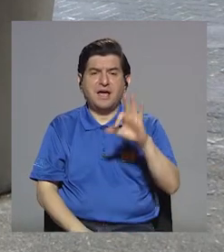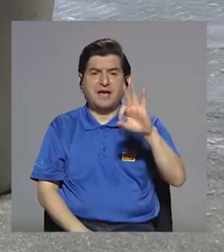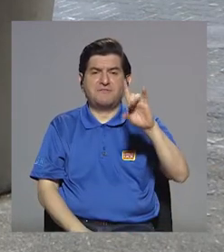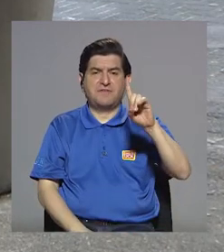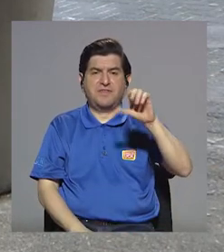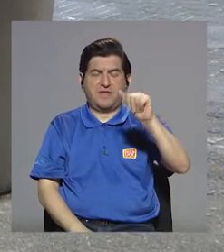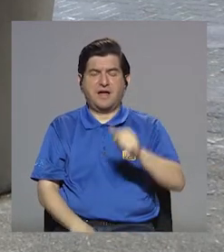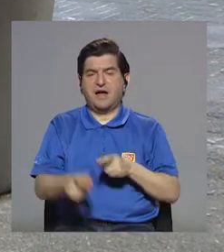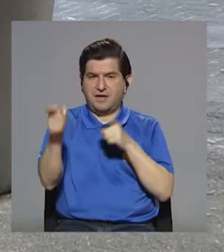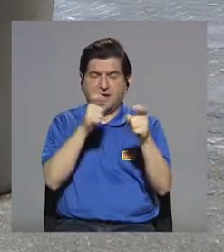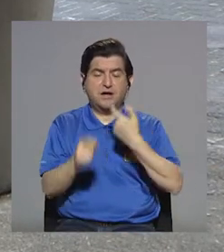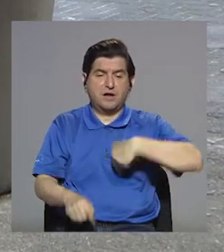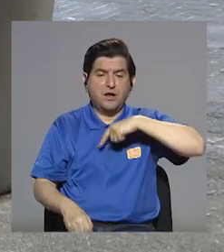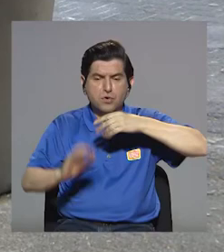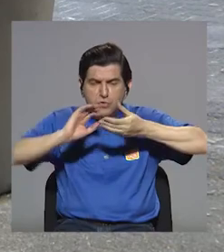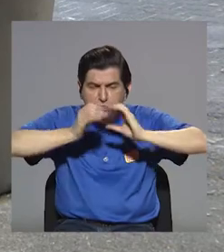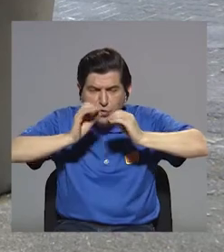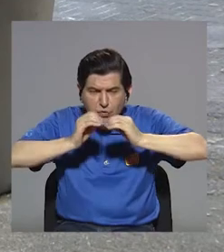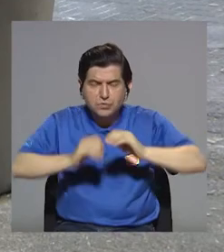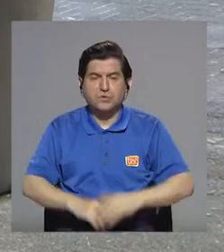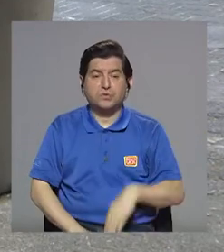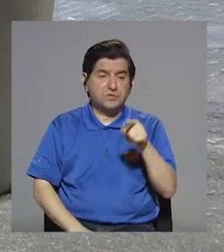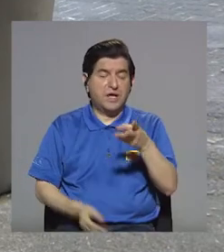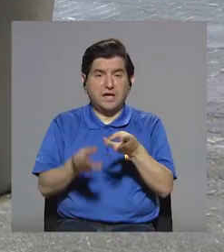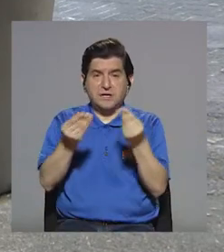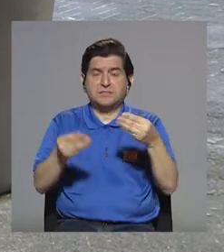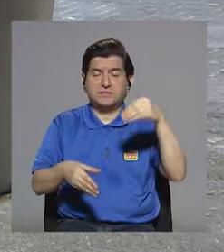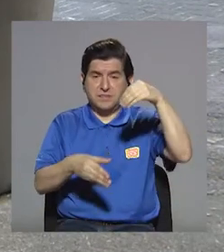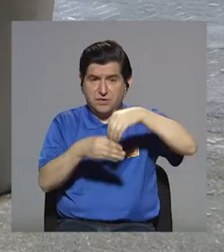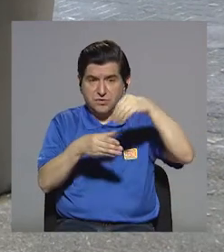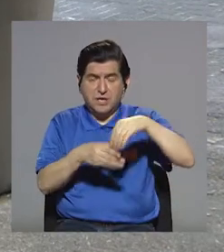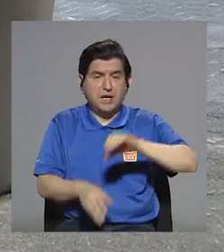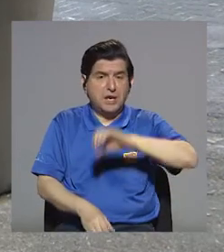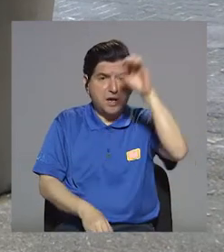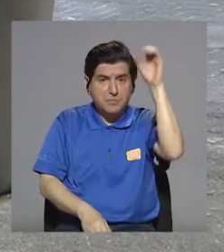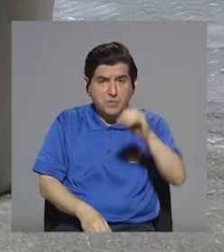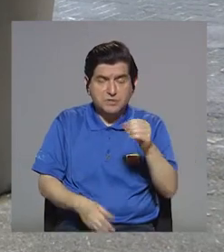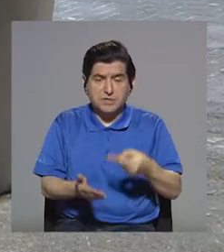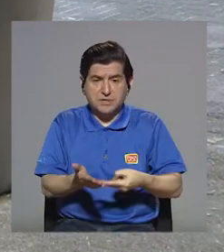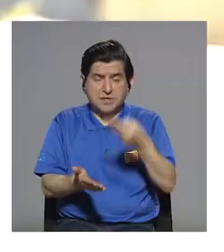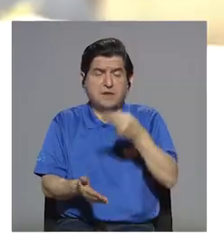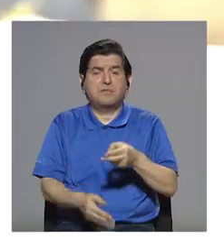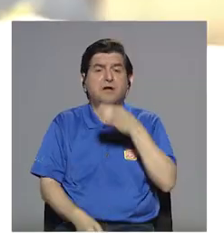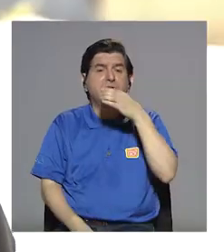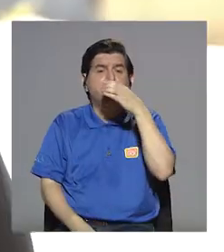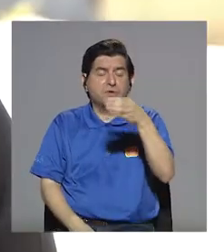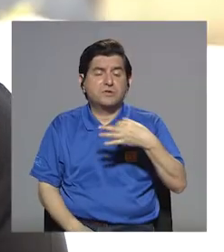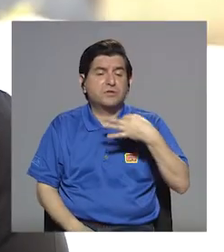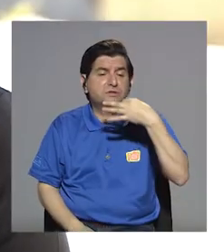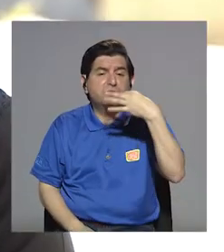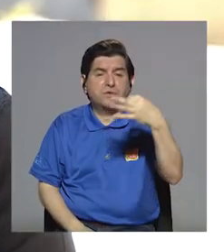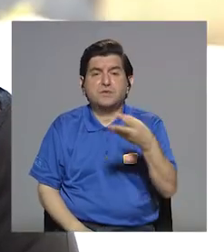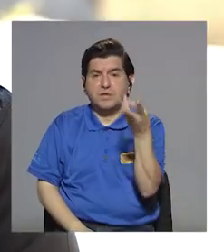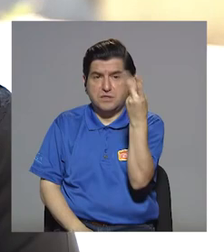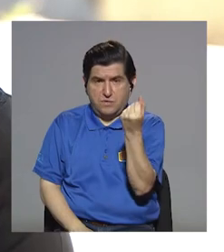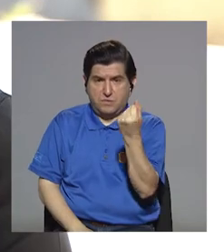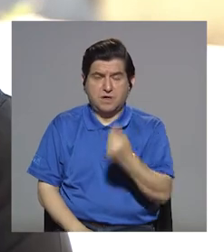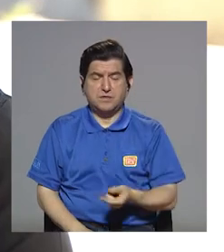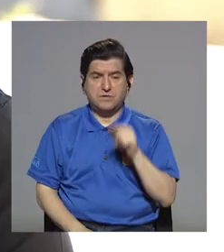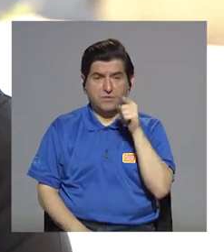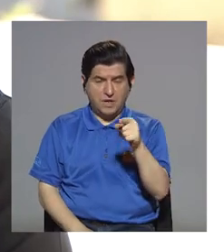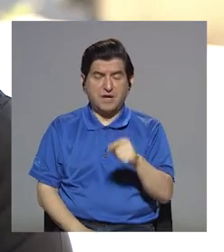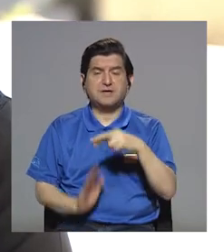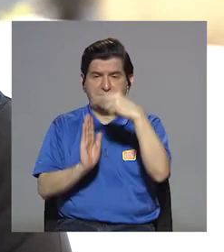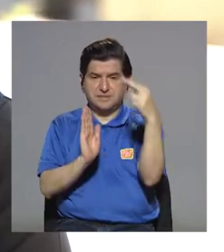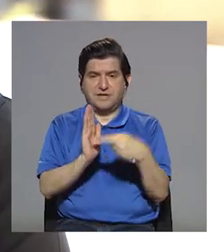entonces nosotros hacemos los cálculos para decir, bueno, este producto contiene un porcentaje del valor recomendado diario de tanto. Entonces, nos regimos por este